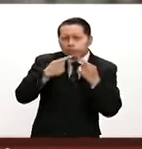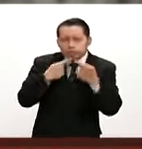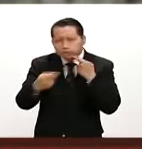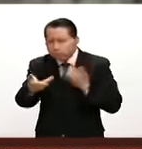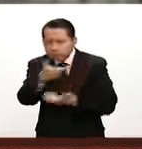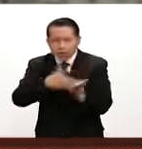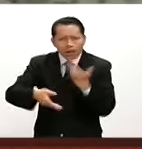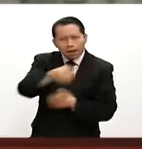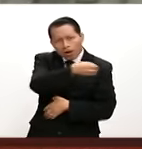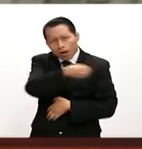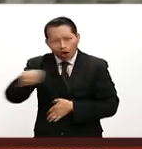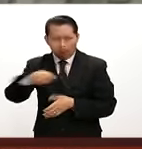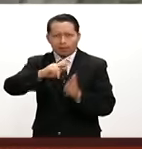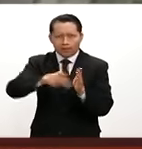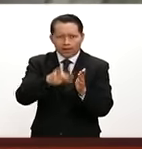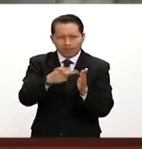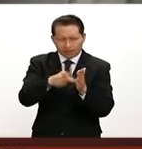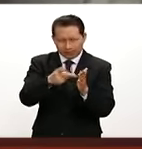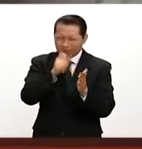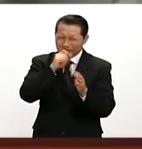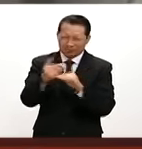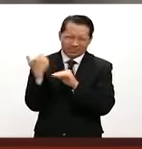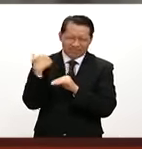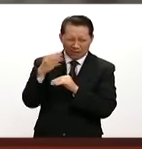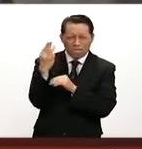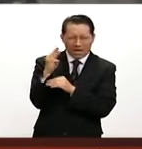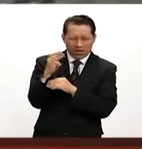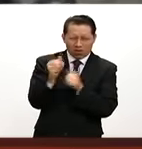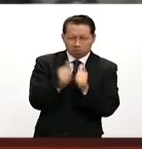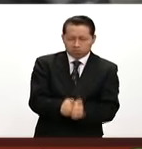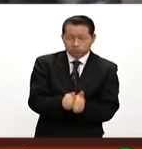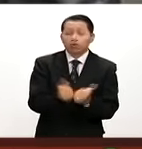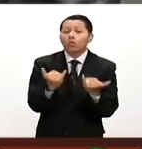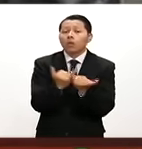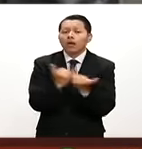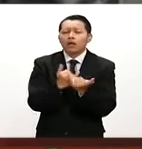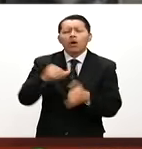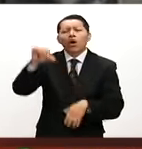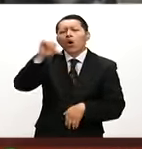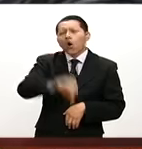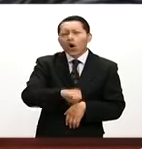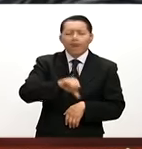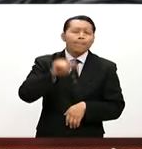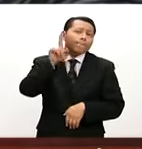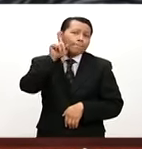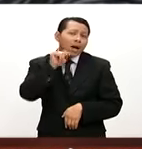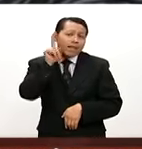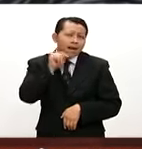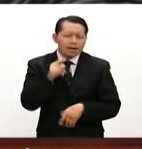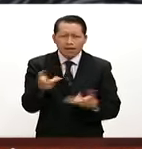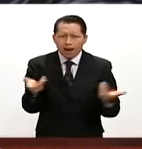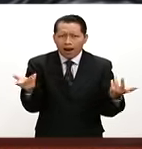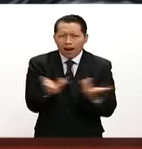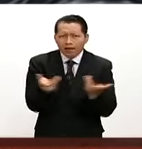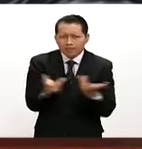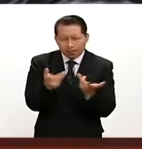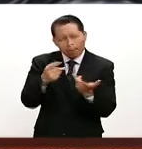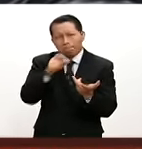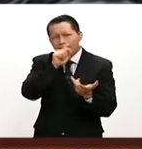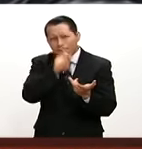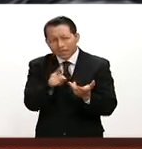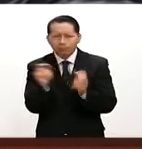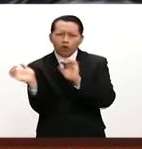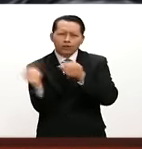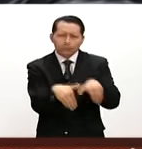15 de mayo. La Asamblea Estatal de la Sección 22 de la CENTE determinó que hoy y mañana se van a realizar las inscripciones, así como